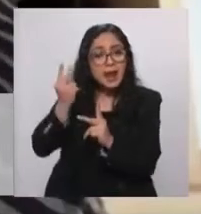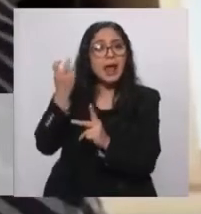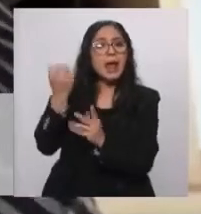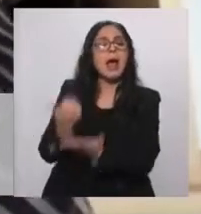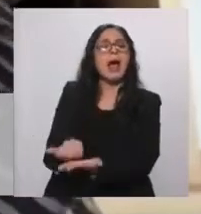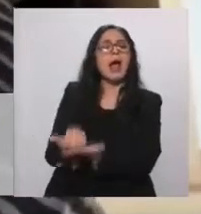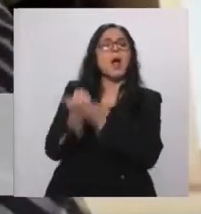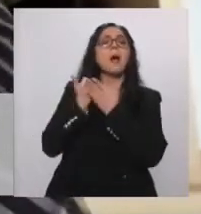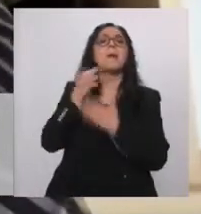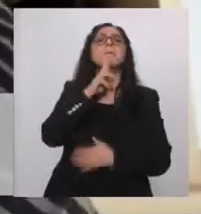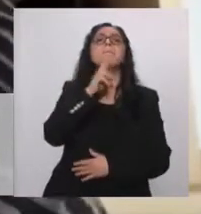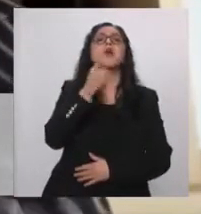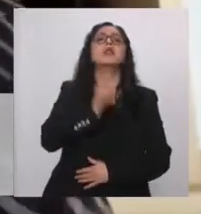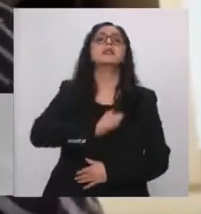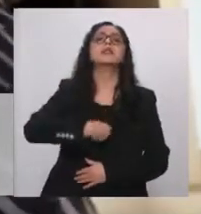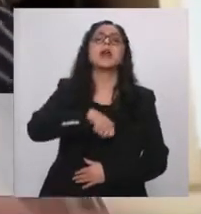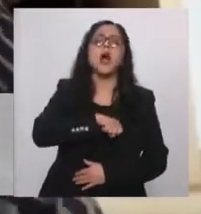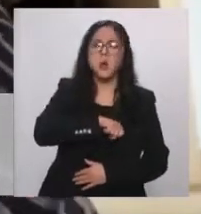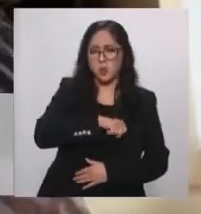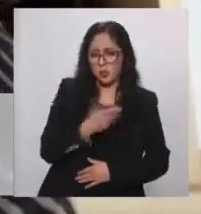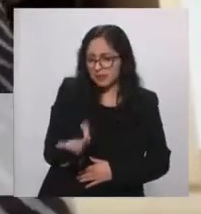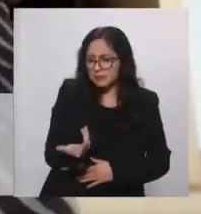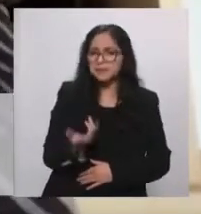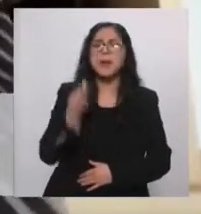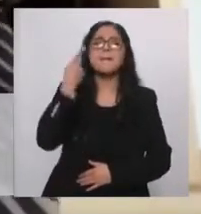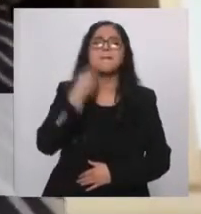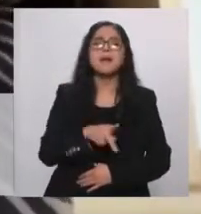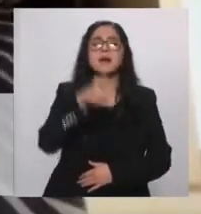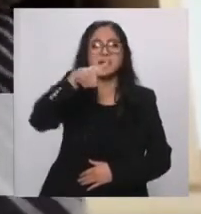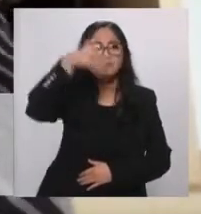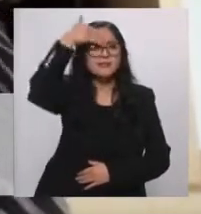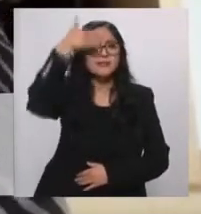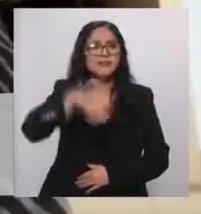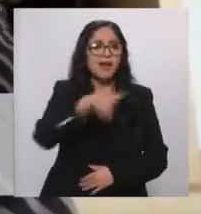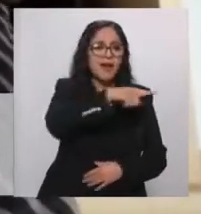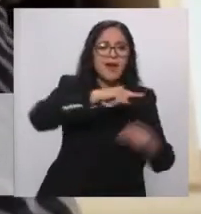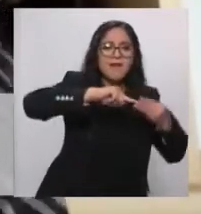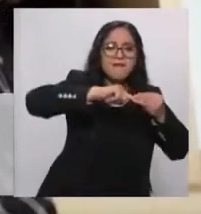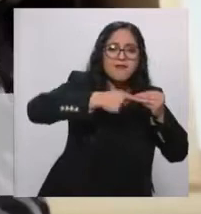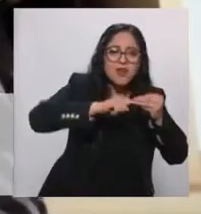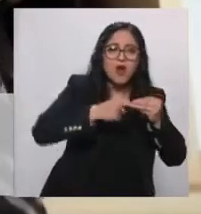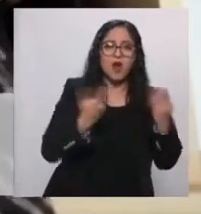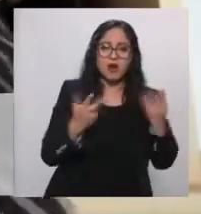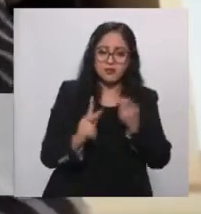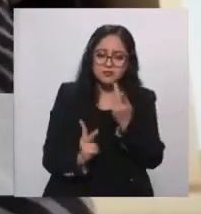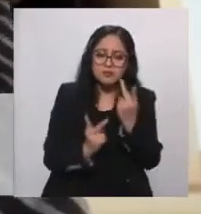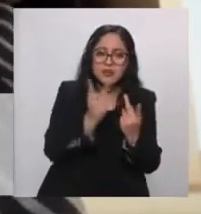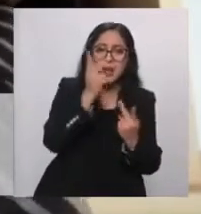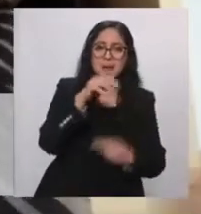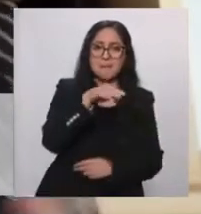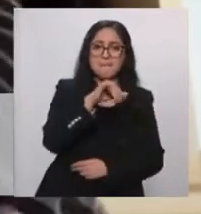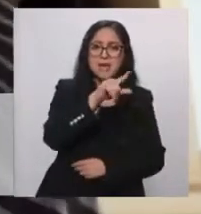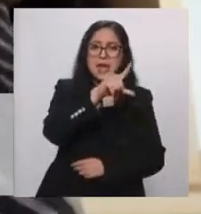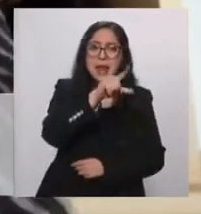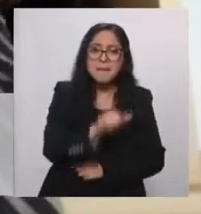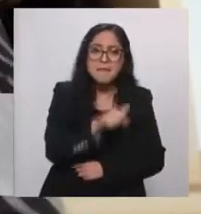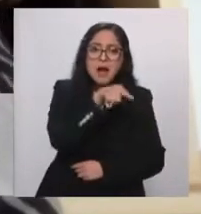sentidos, ¿no? Y no dejar de mencionar que los frijoles son parte esencial de la milpa, de la famosa dieta de la